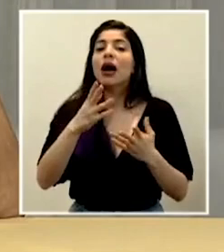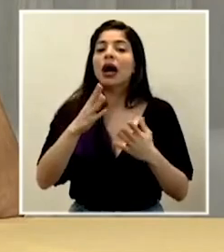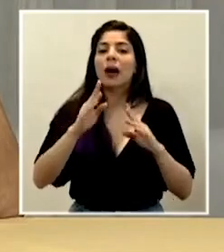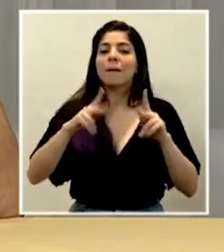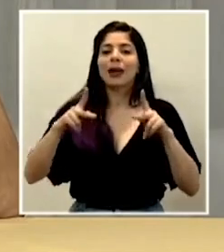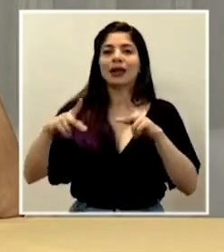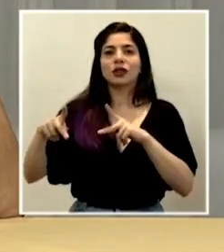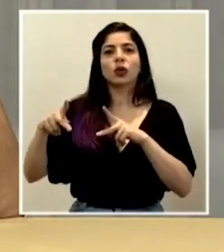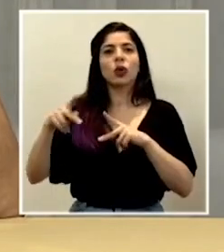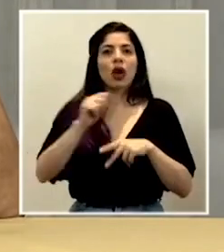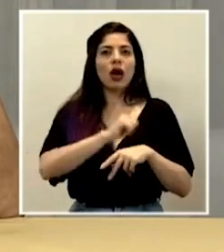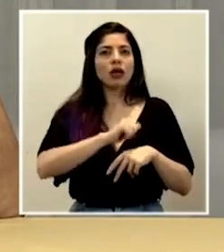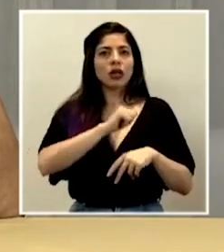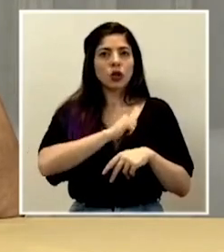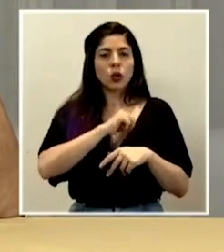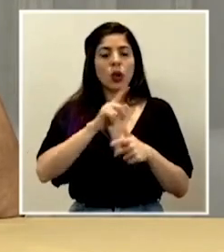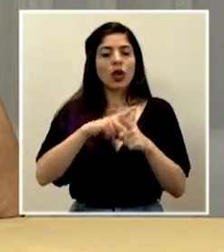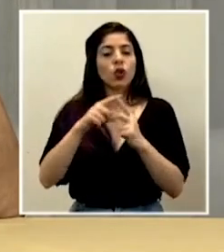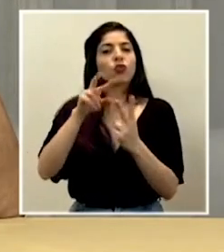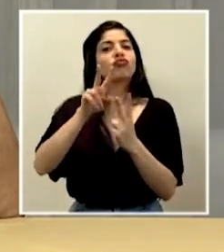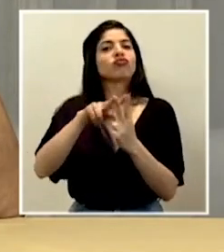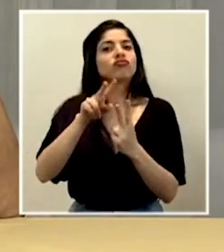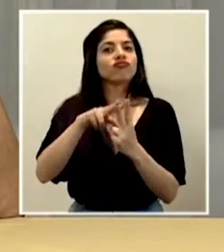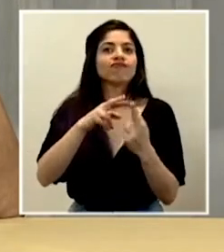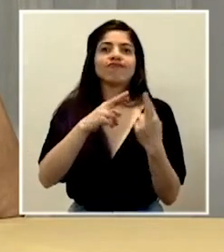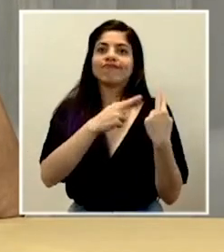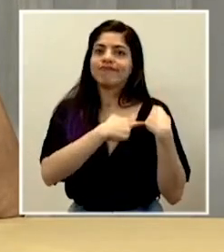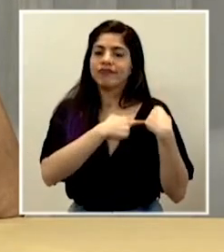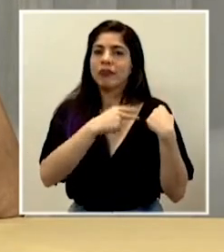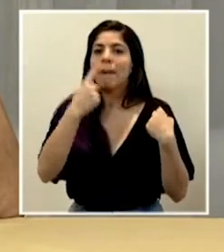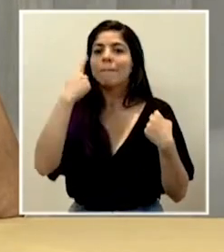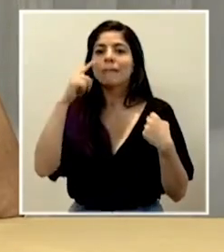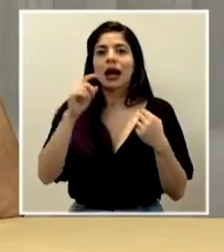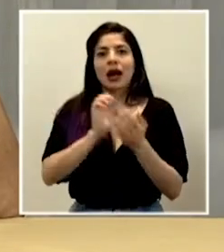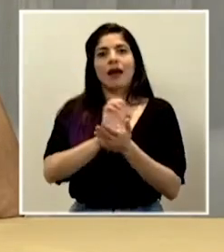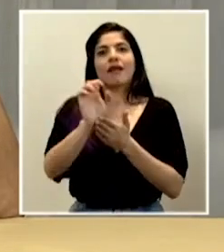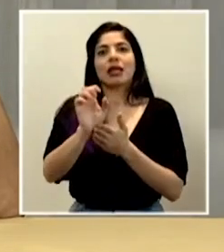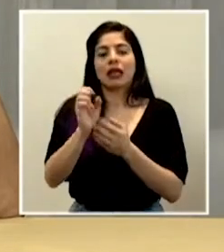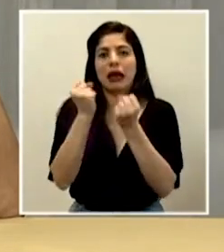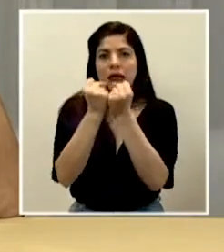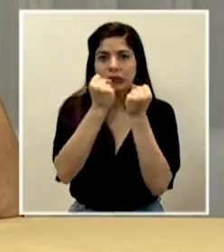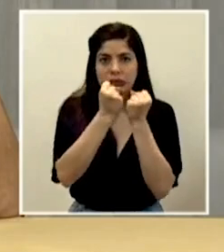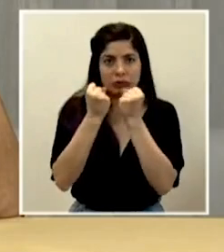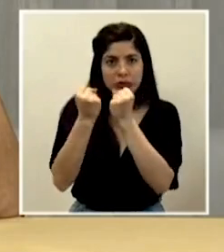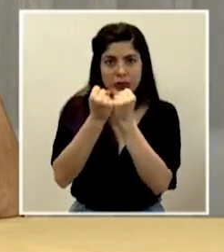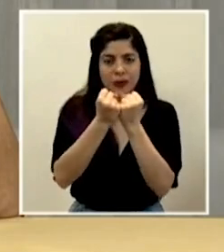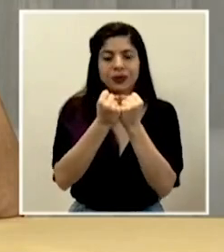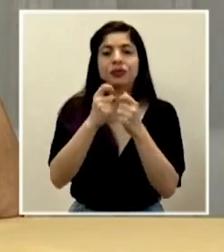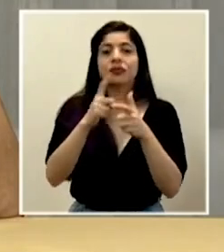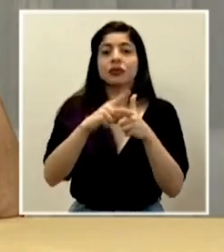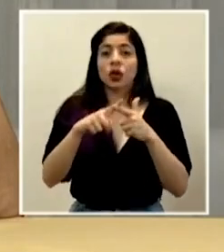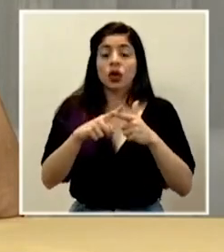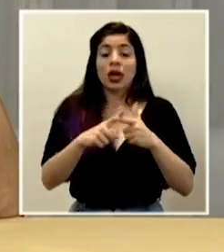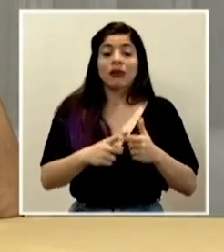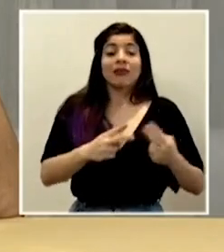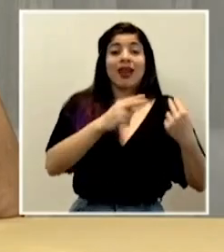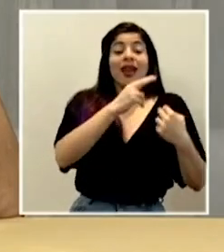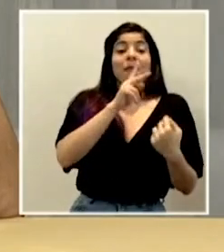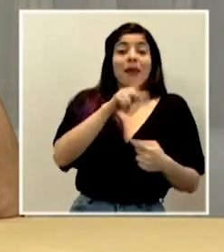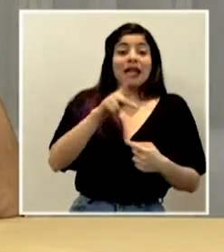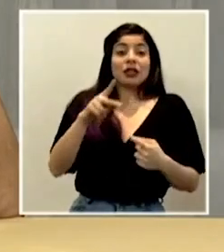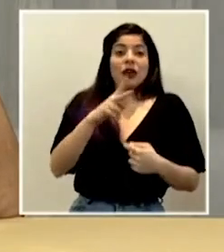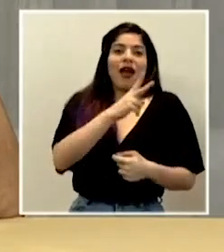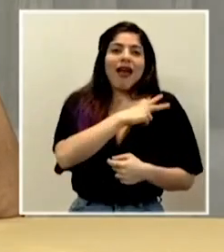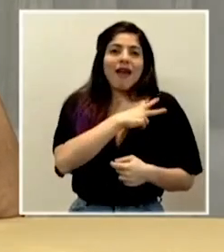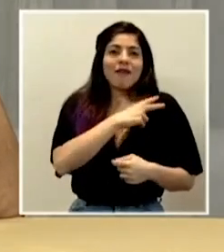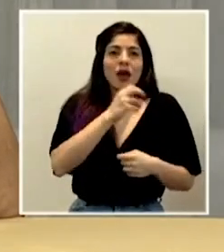población. Así que aquí se combinan ambos para lograr que no tengamos conglomeraciones. Entonces, tanto los encargados de las